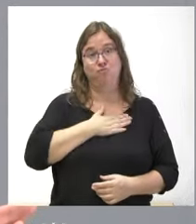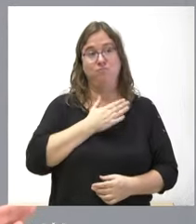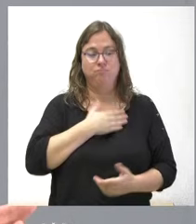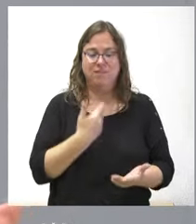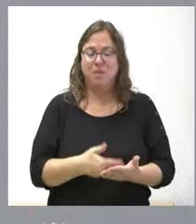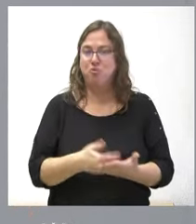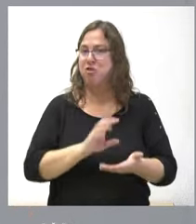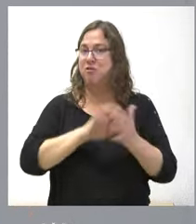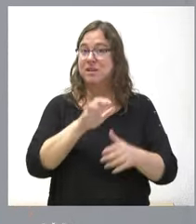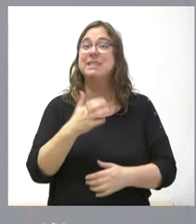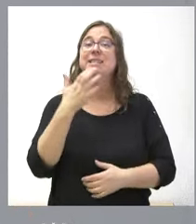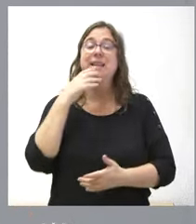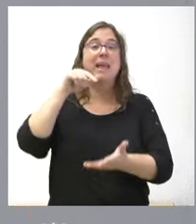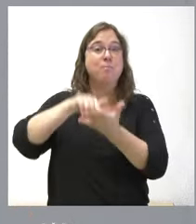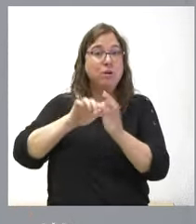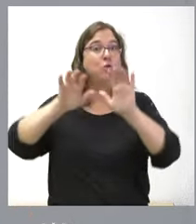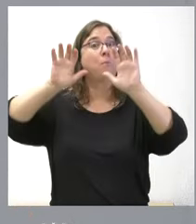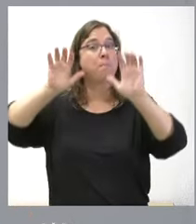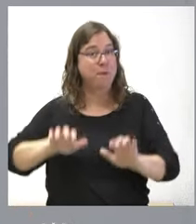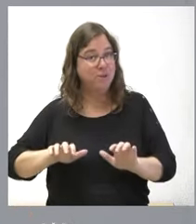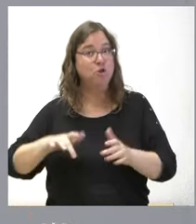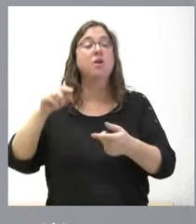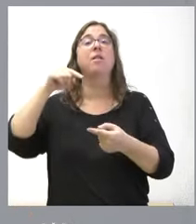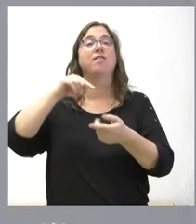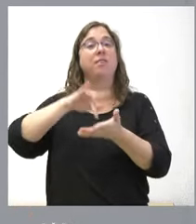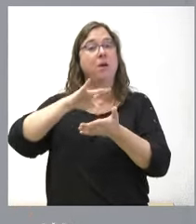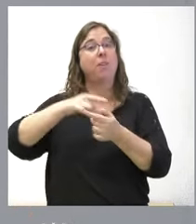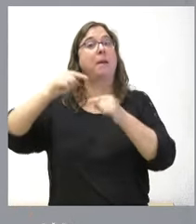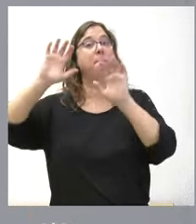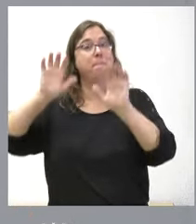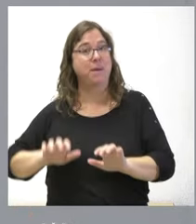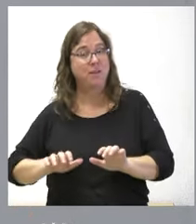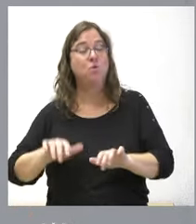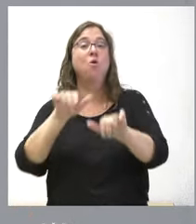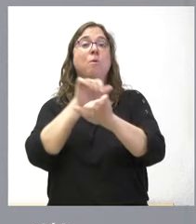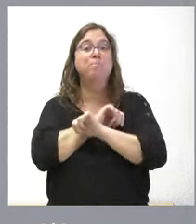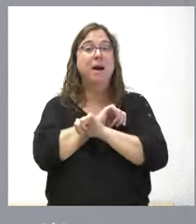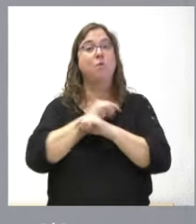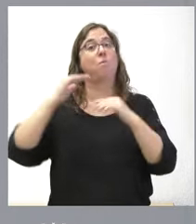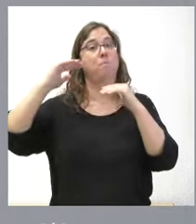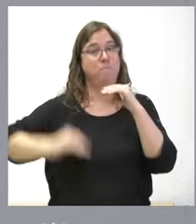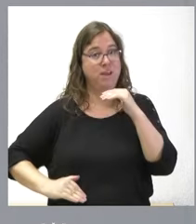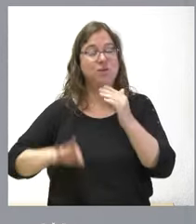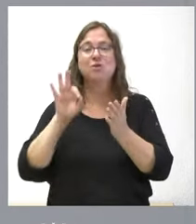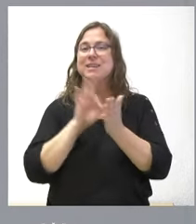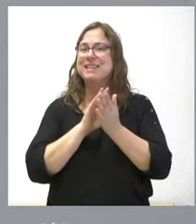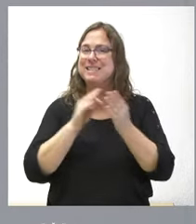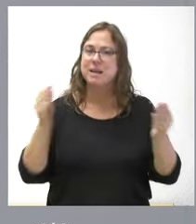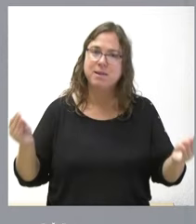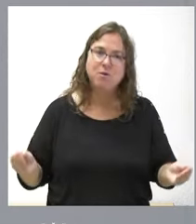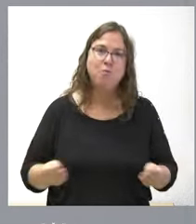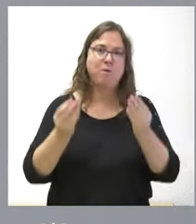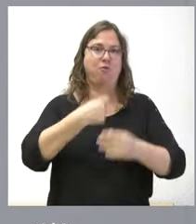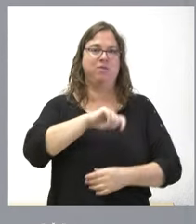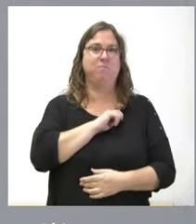que con menos impuestos menos deuda y menos paro tenemos los mejores servicios públicos de España Es plenamente compatible